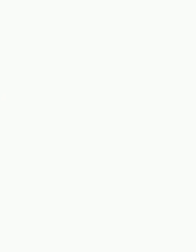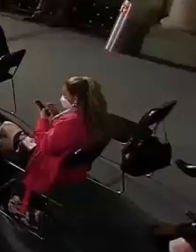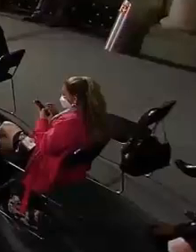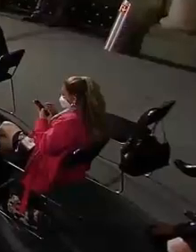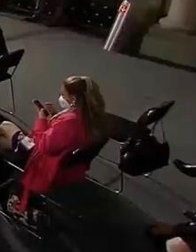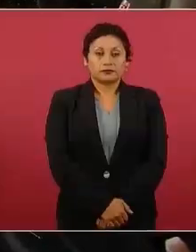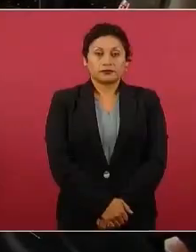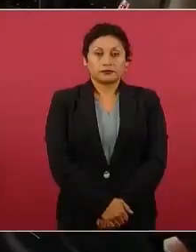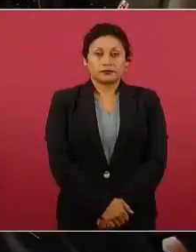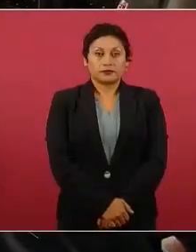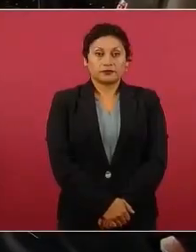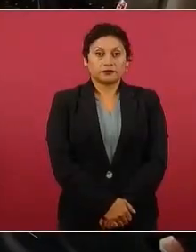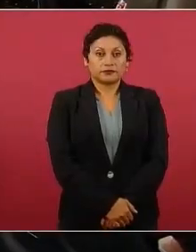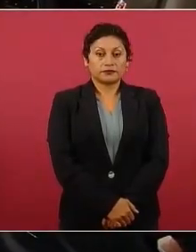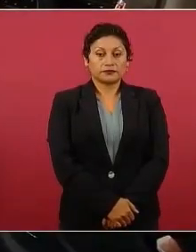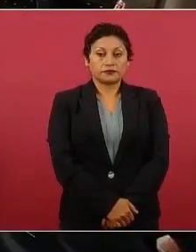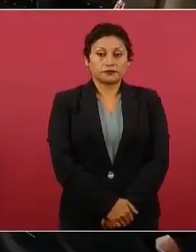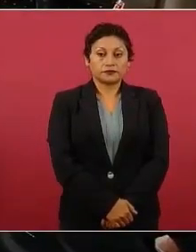aquí están.